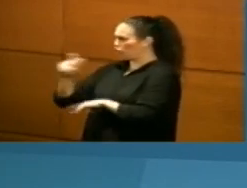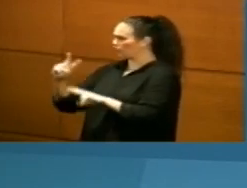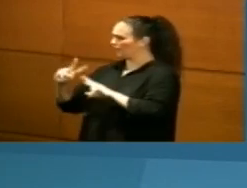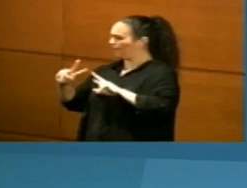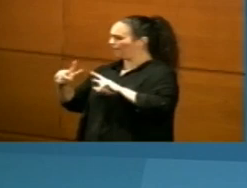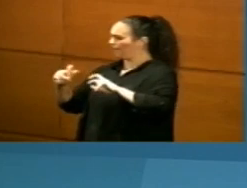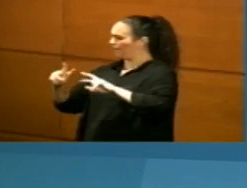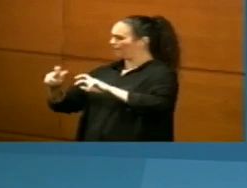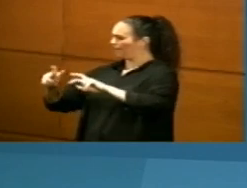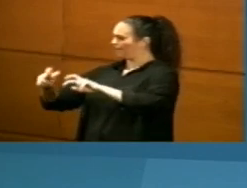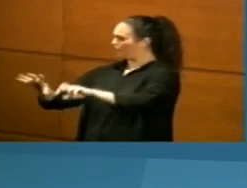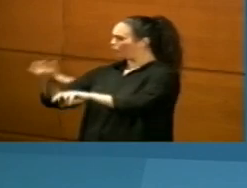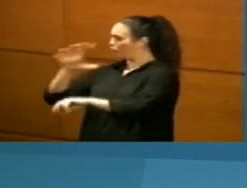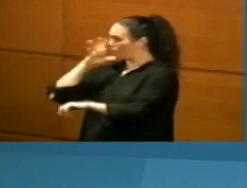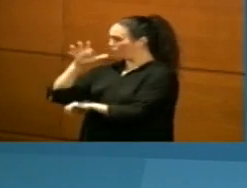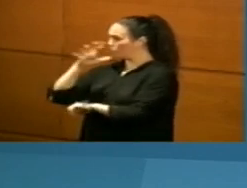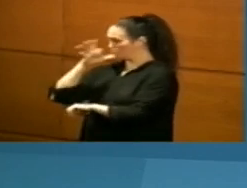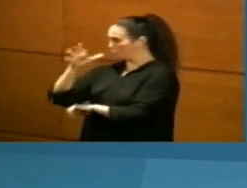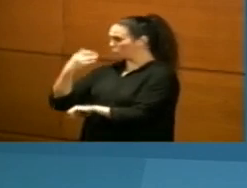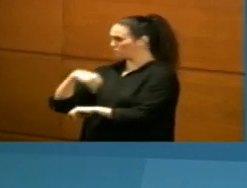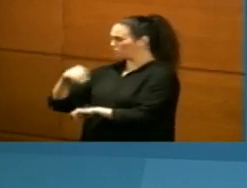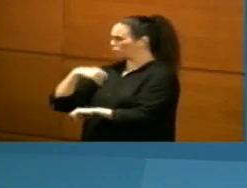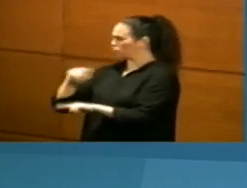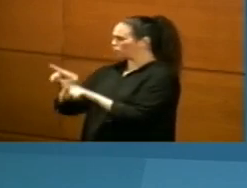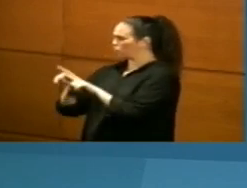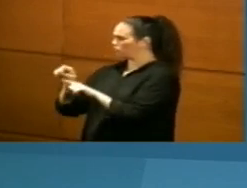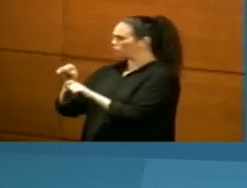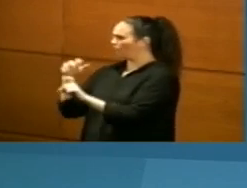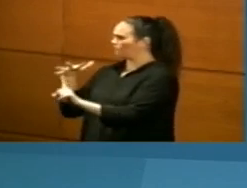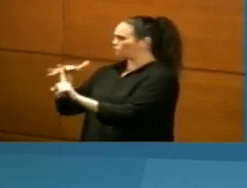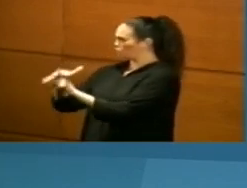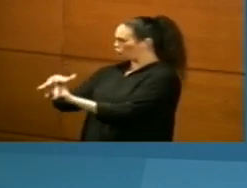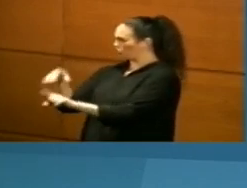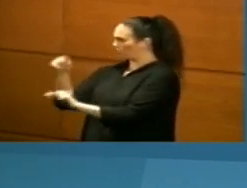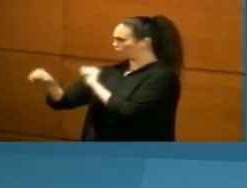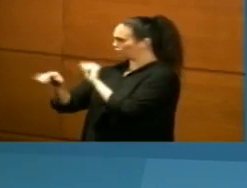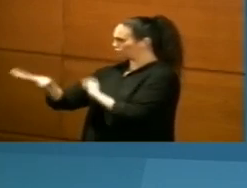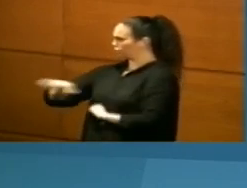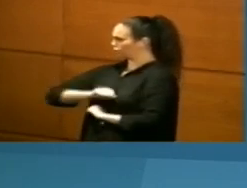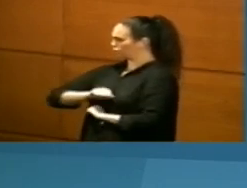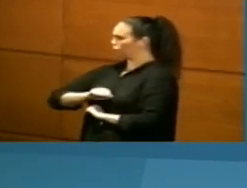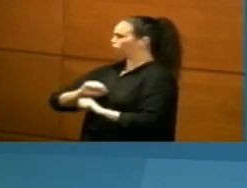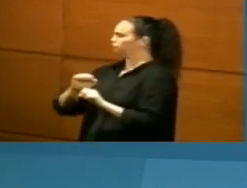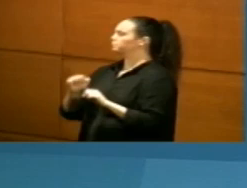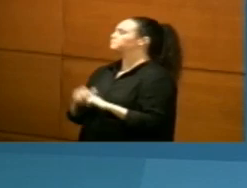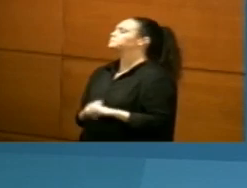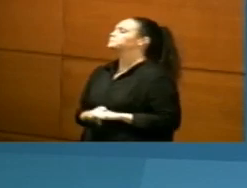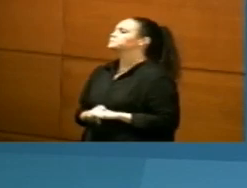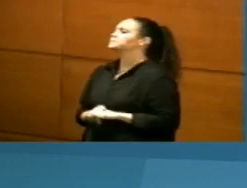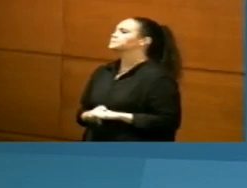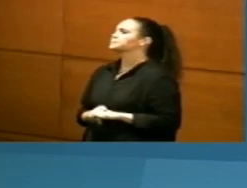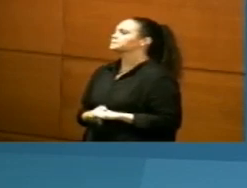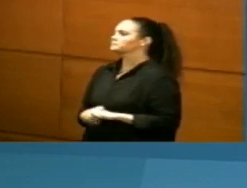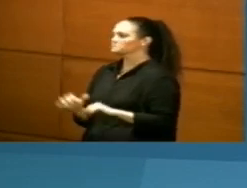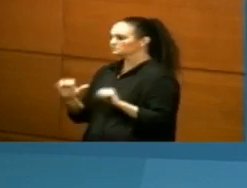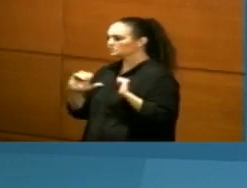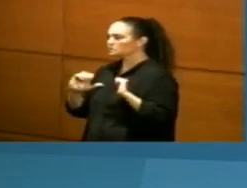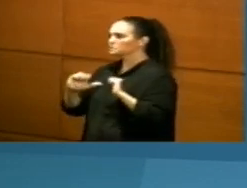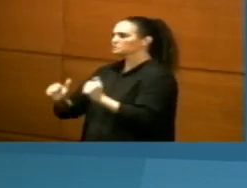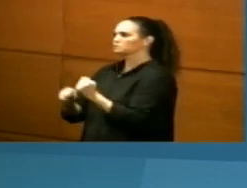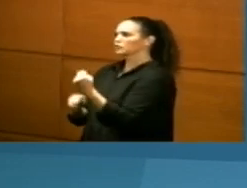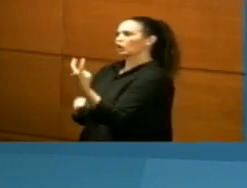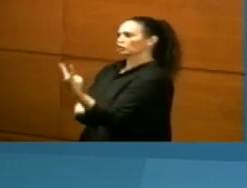por una acumulación de casos, un foco de contagio. Se detectaron inicialmente dos